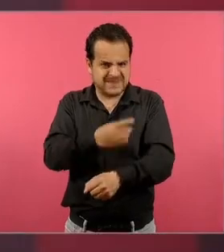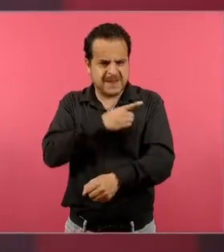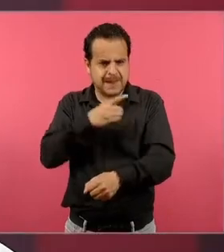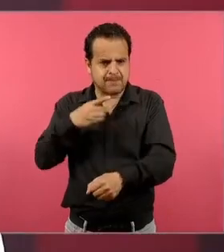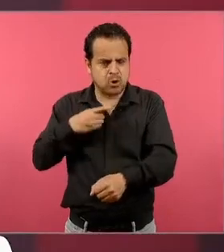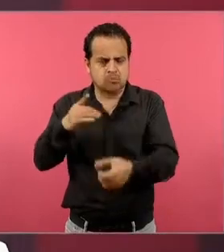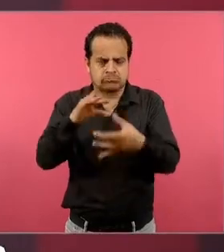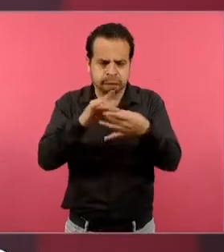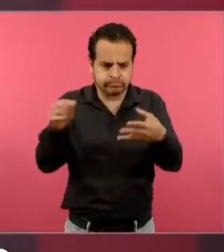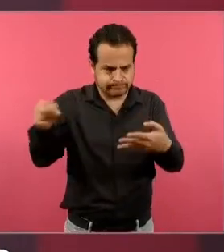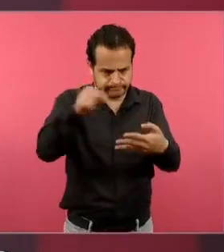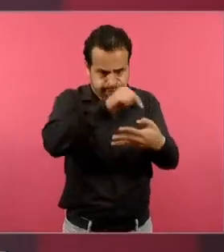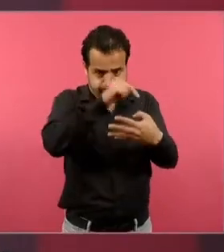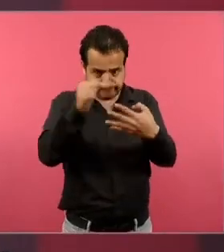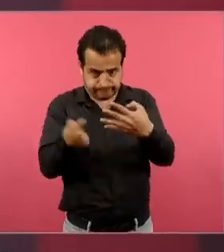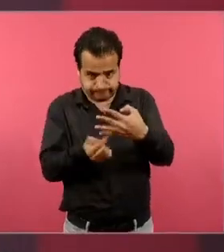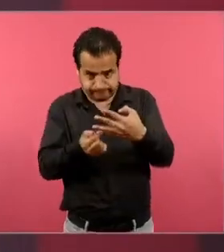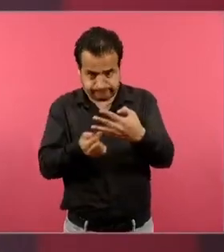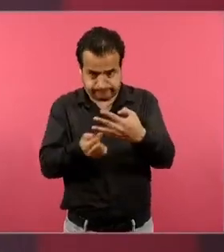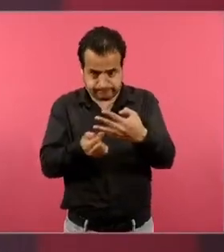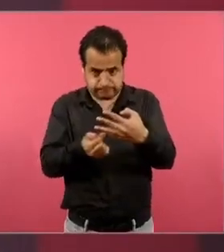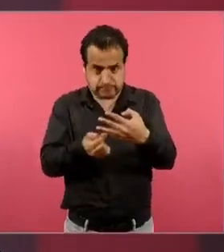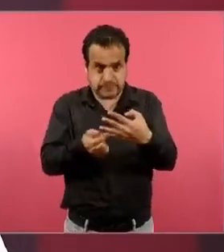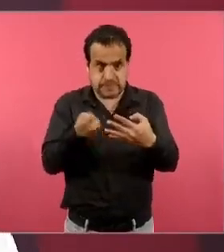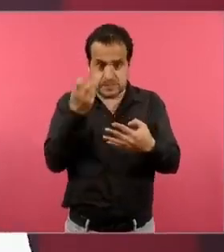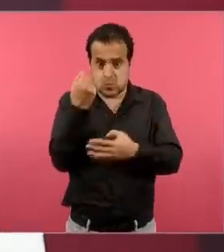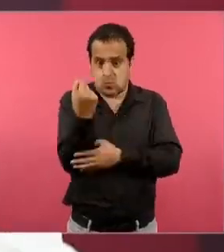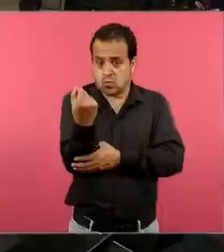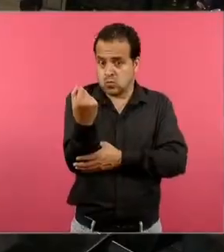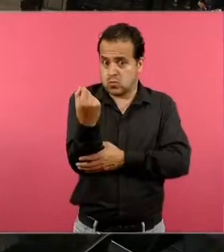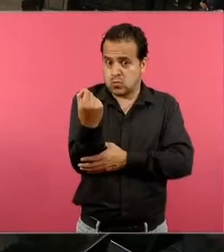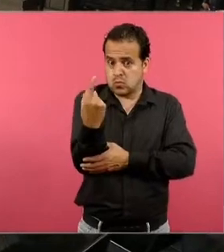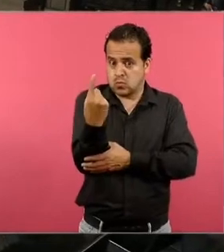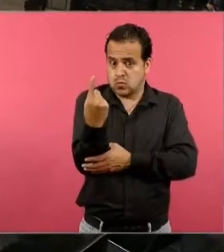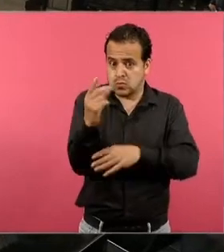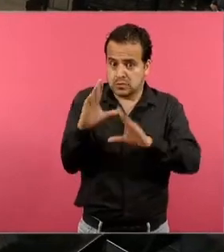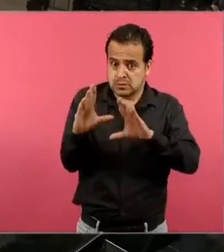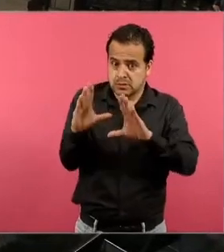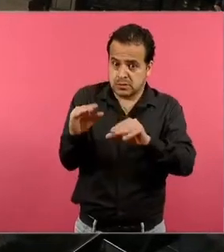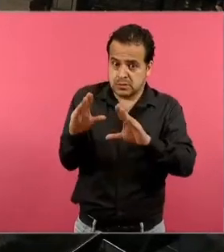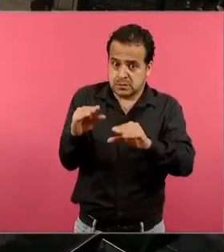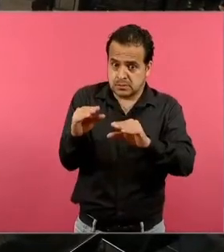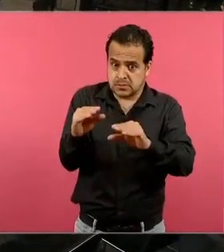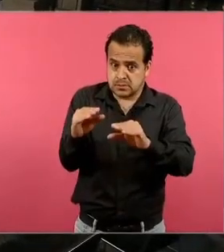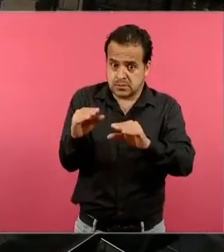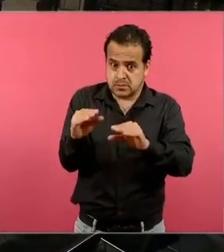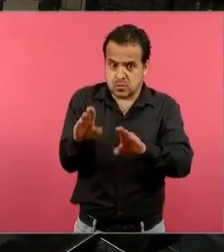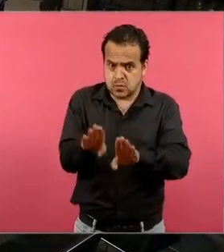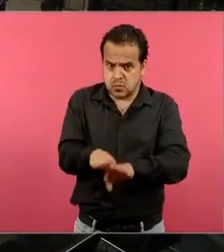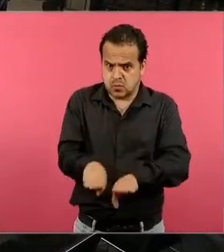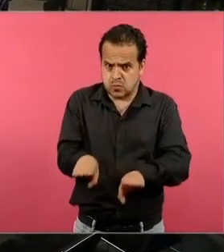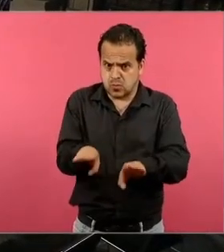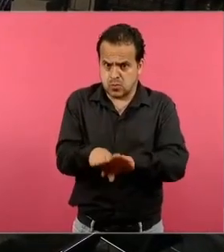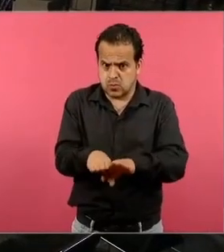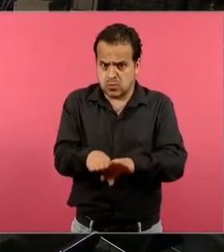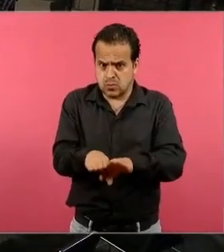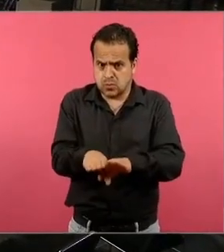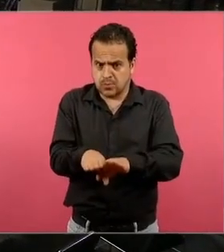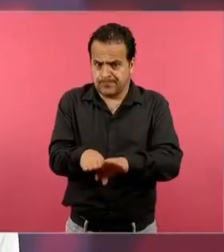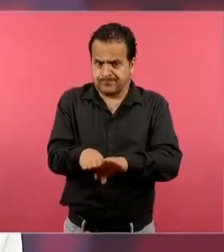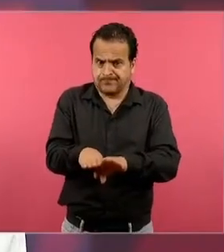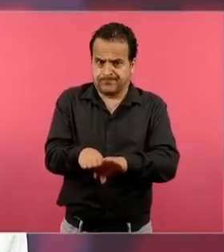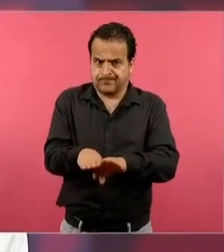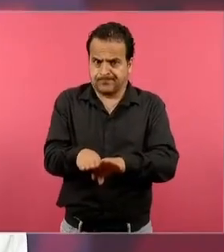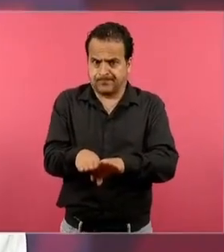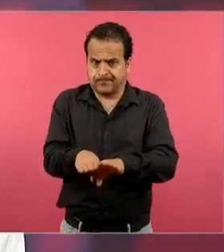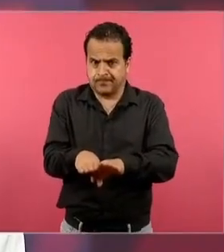vamos a trabajarlo como temas fundamentales, incluido el tema que tiene que ver con qué es lo que está en disputa. Porque